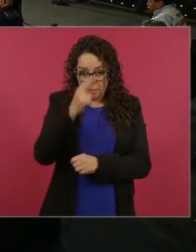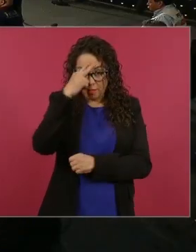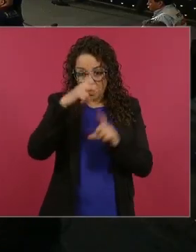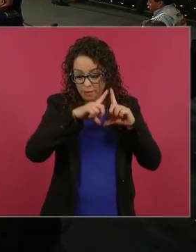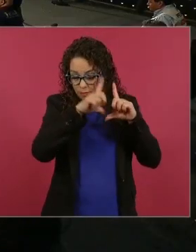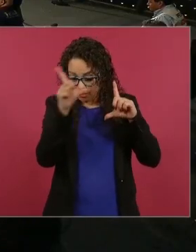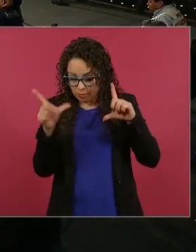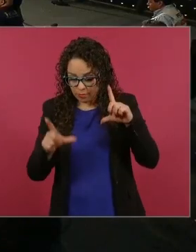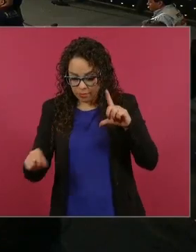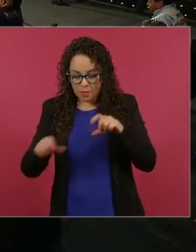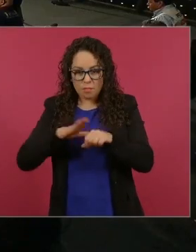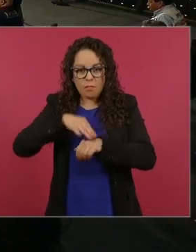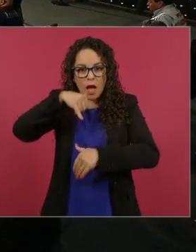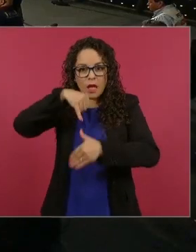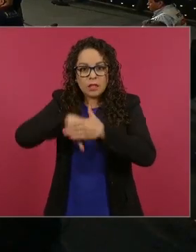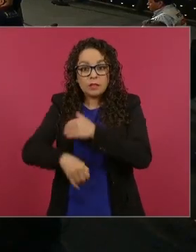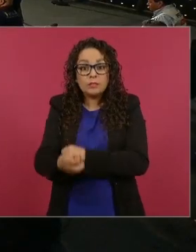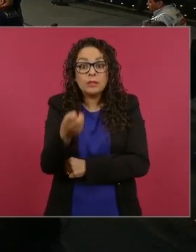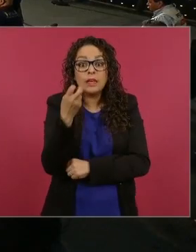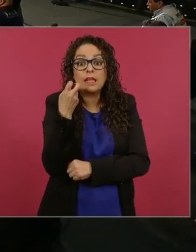es lo más